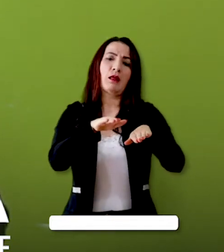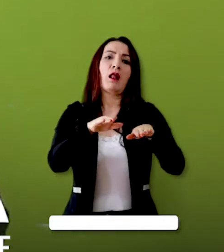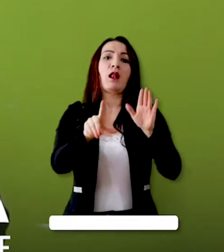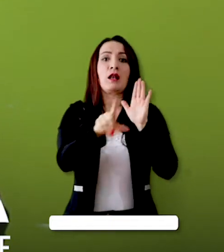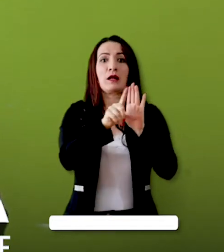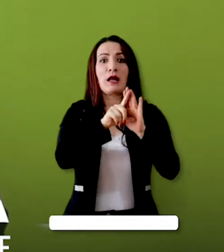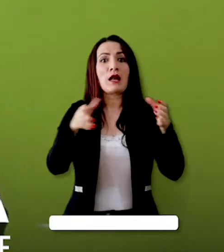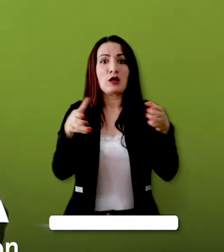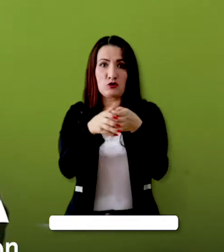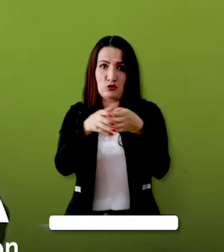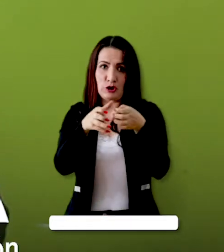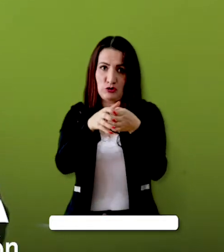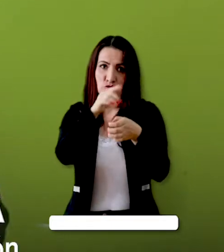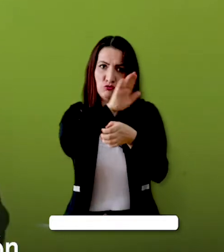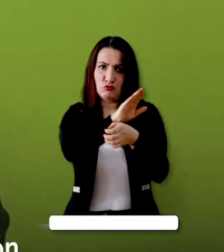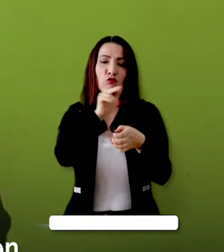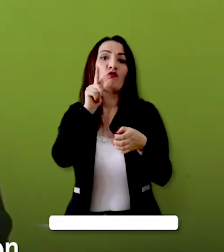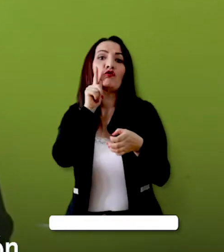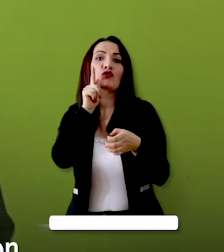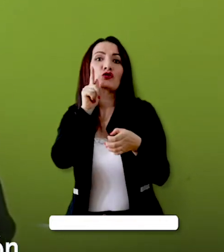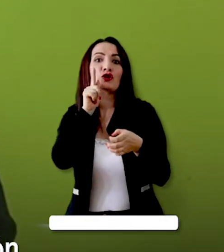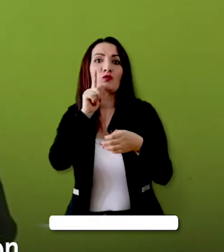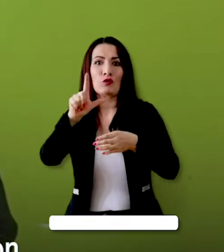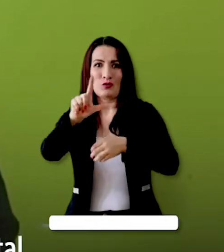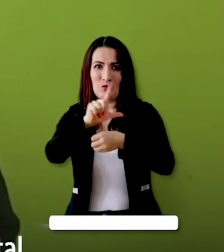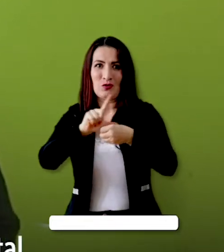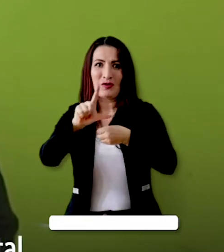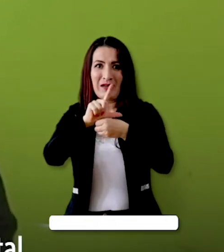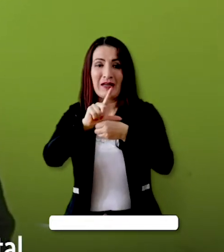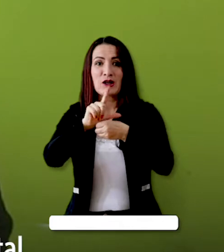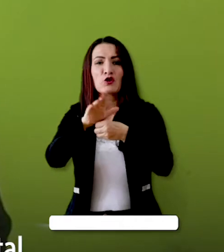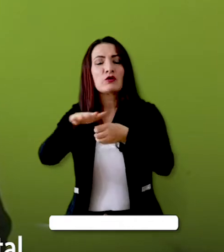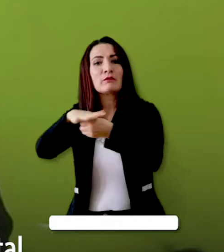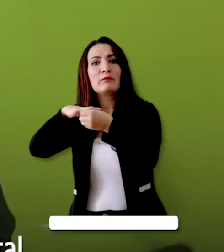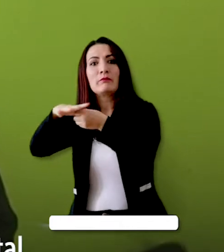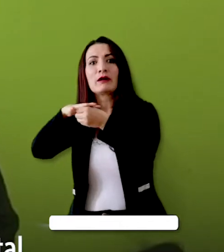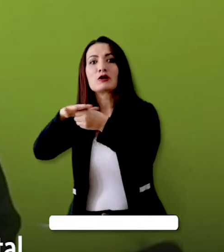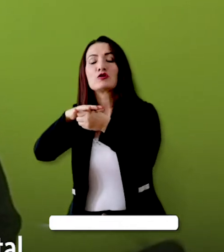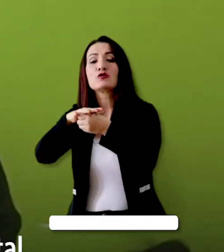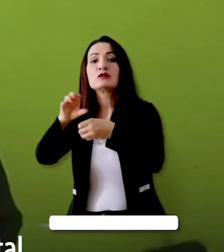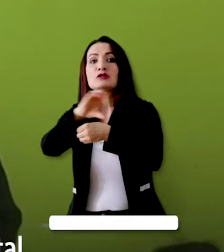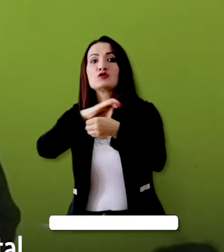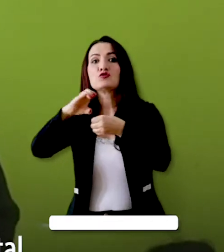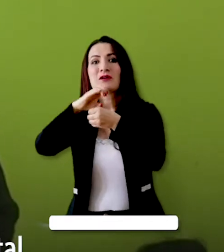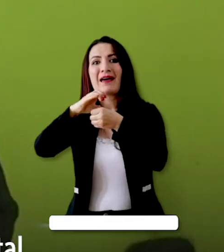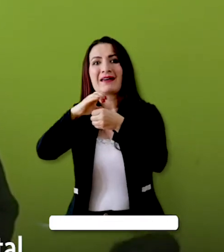Salitre. Estamos en la localidad de Fontibón, en el barrio Sudá, Salitre Occidental.